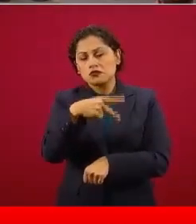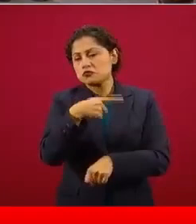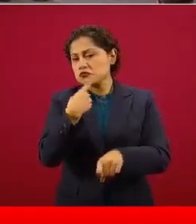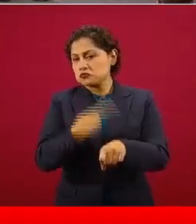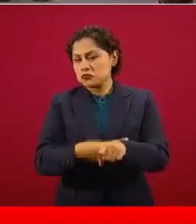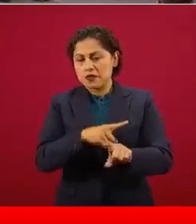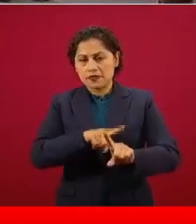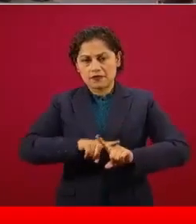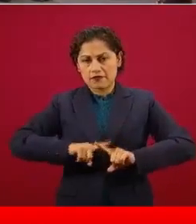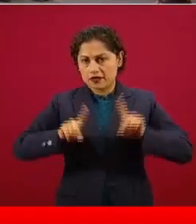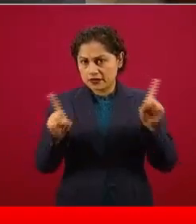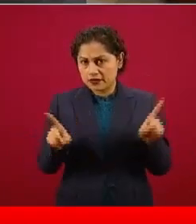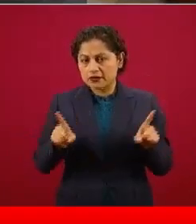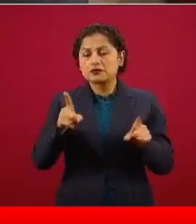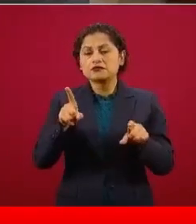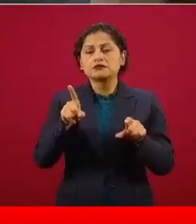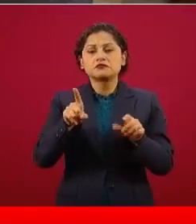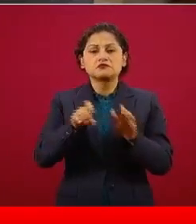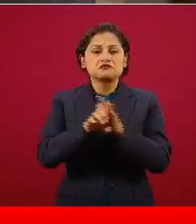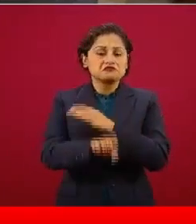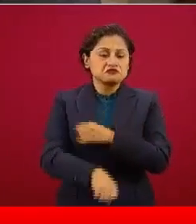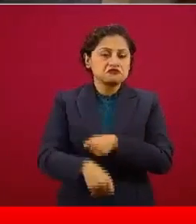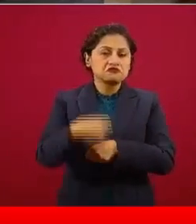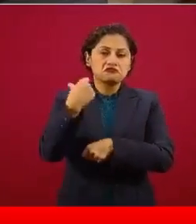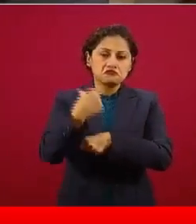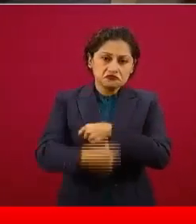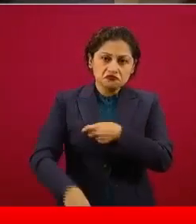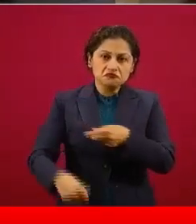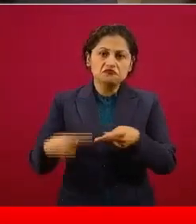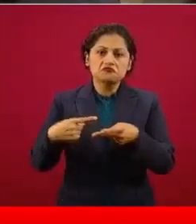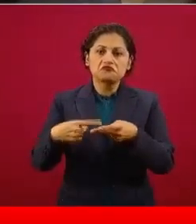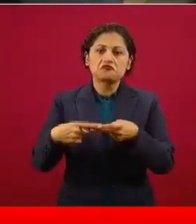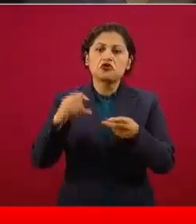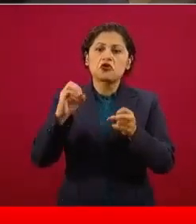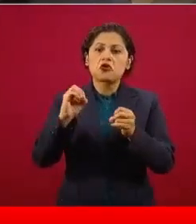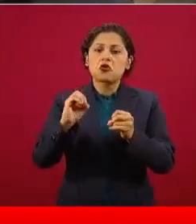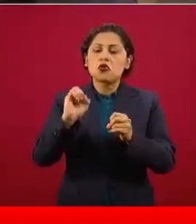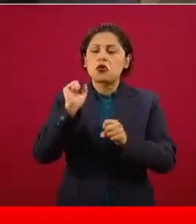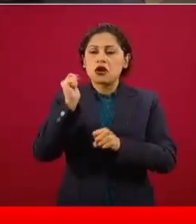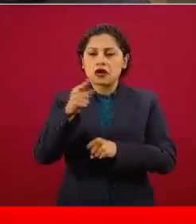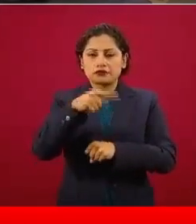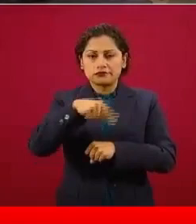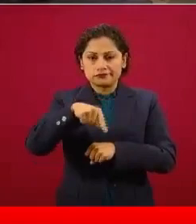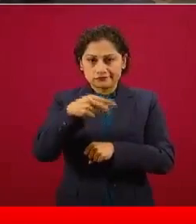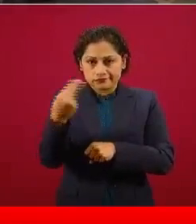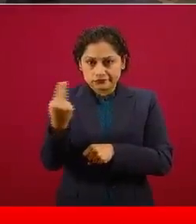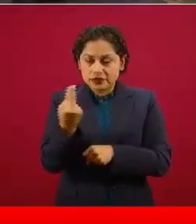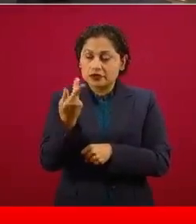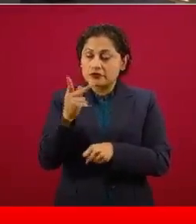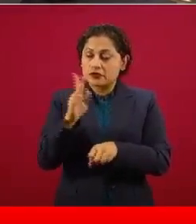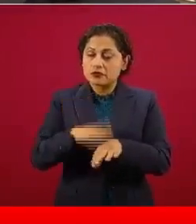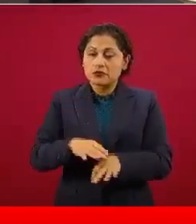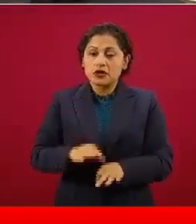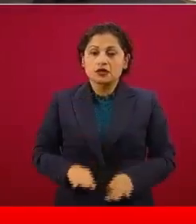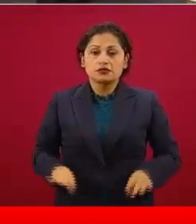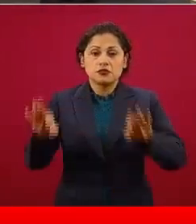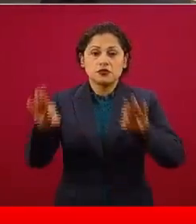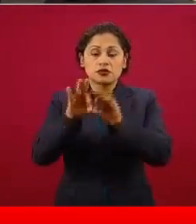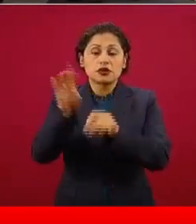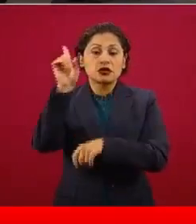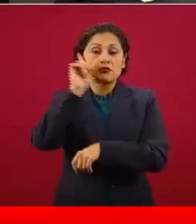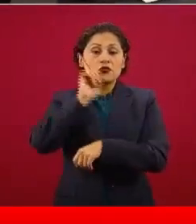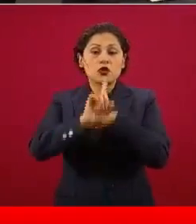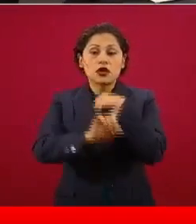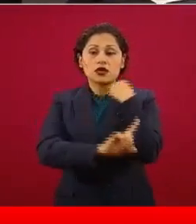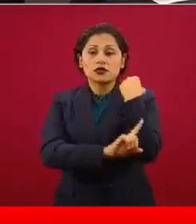hernias y otros padecimientos que entran por urgencias. Y sobre todo los embarazos, las mujeres que tienen un